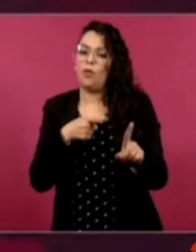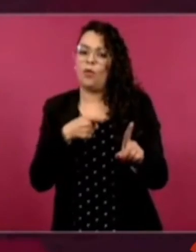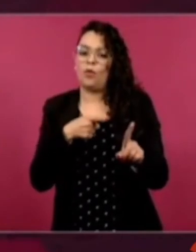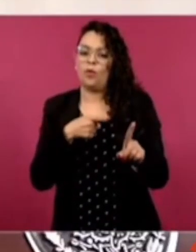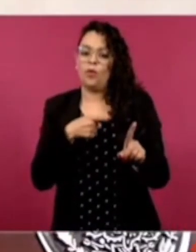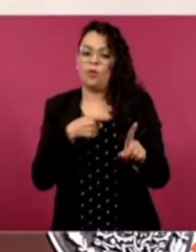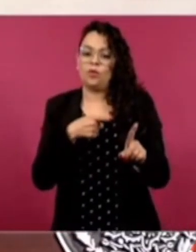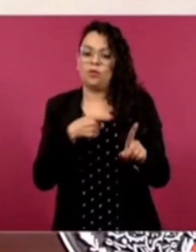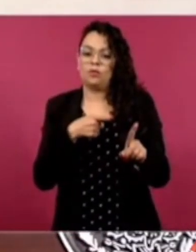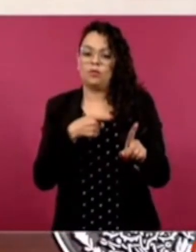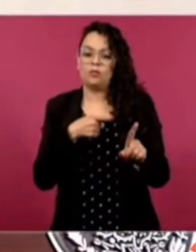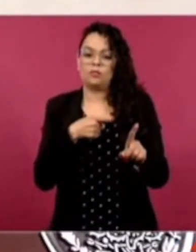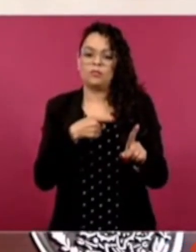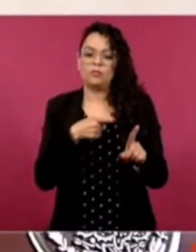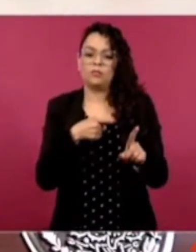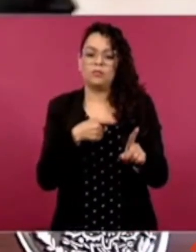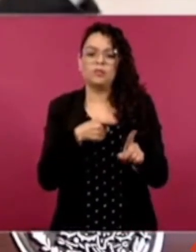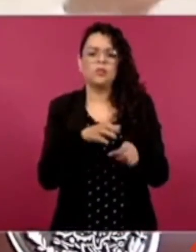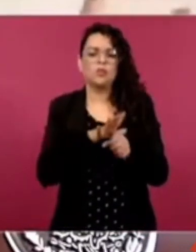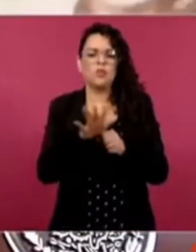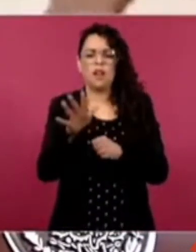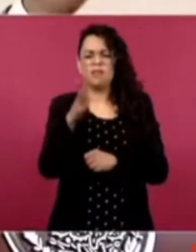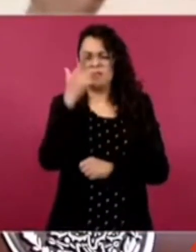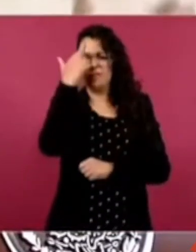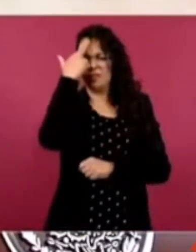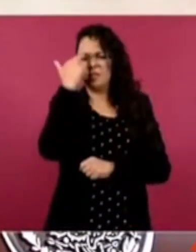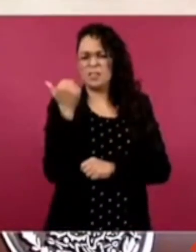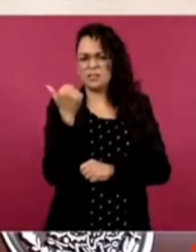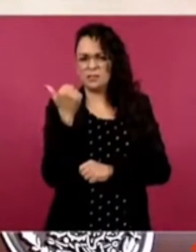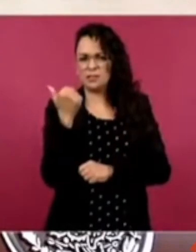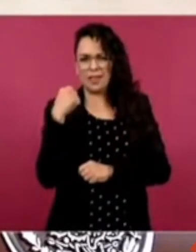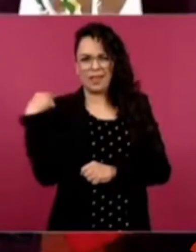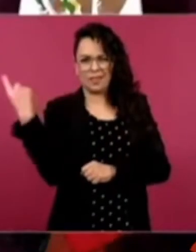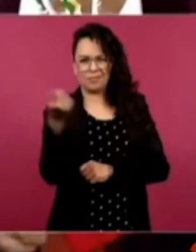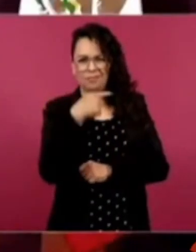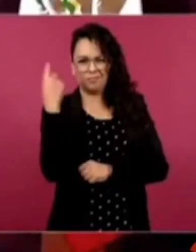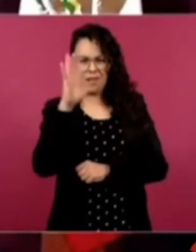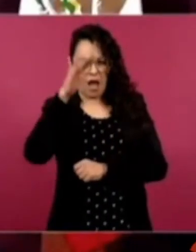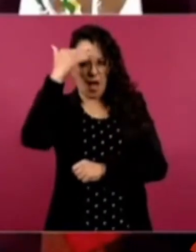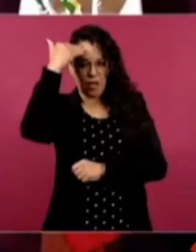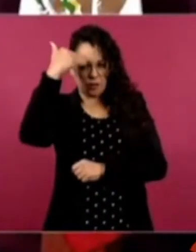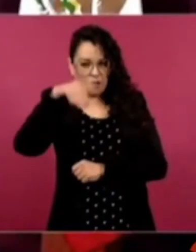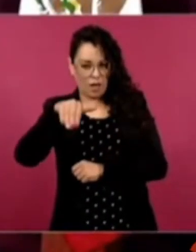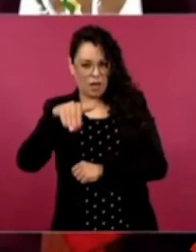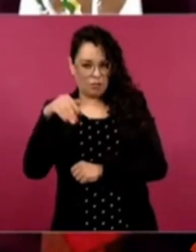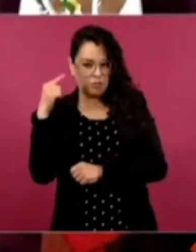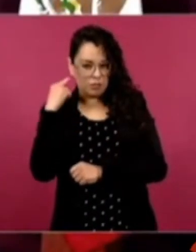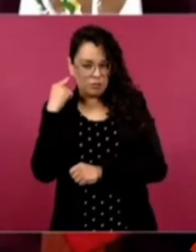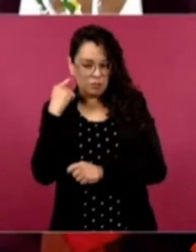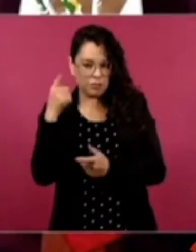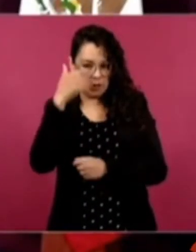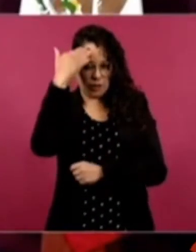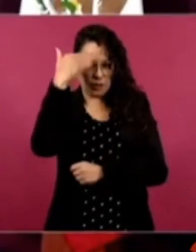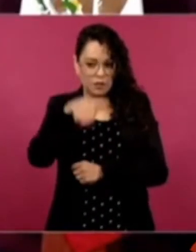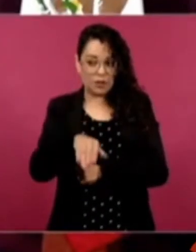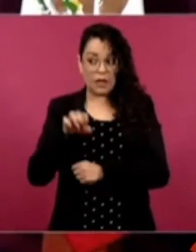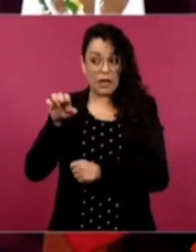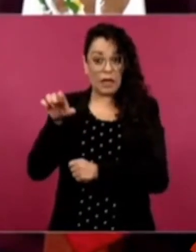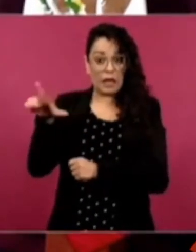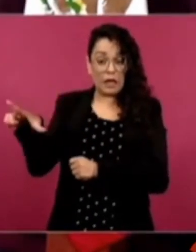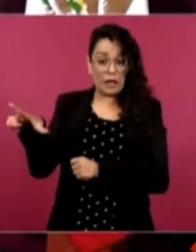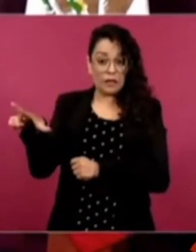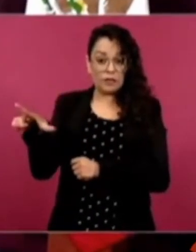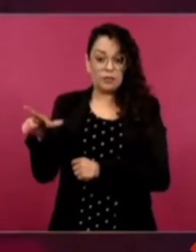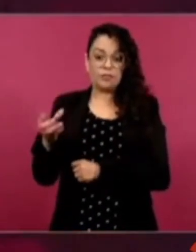como es sabido, él tiene mucho jaleo